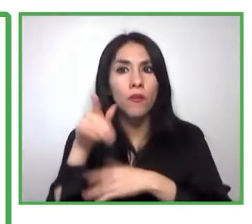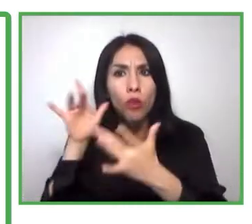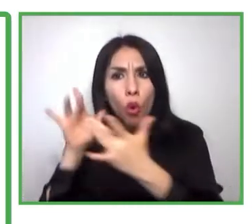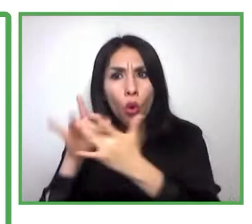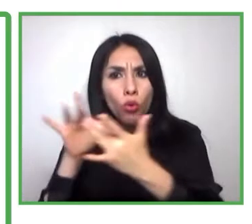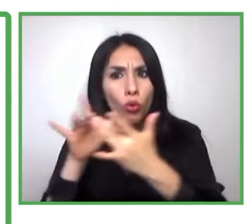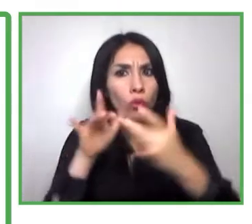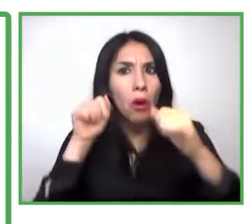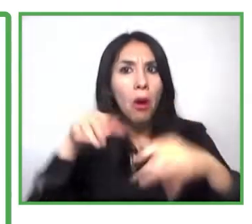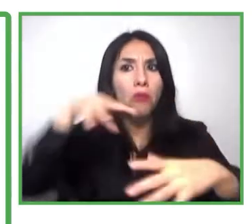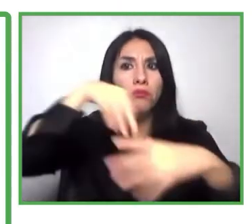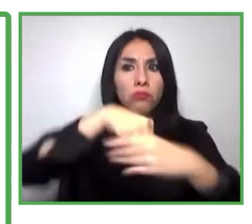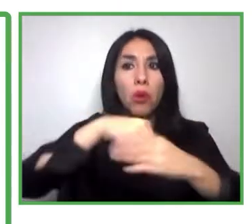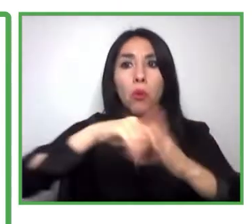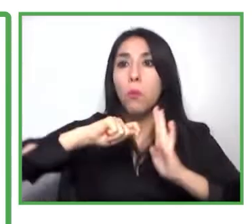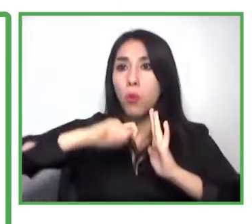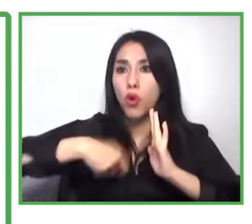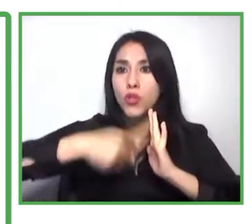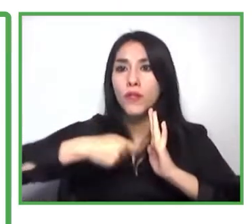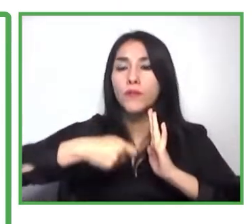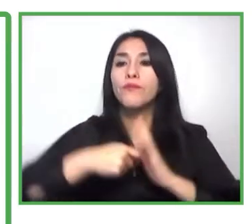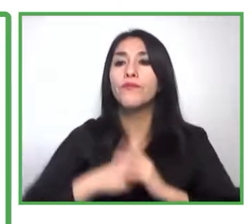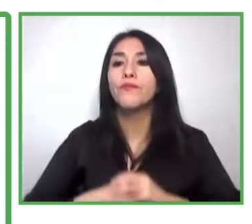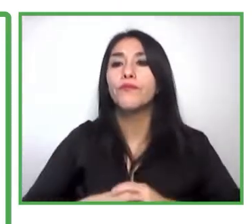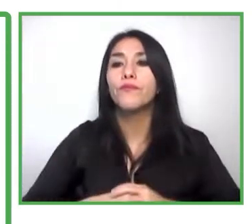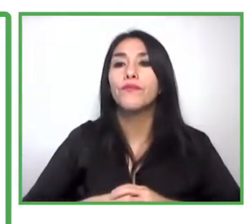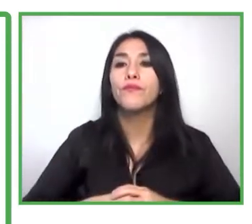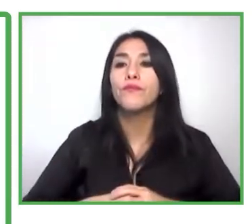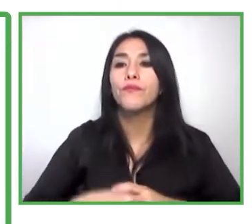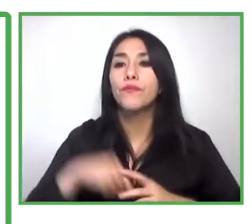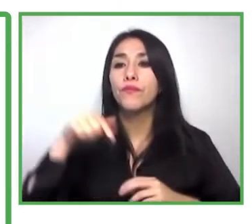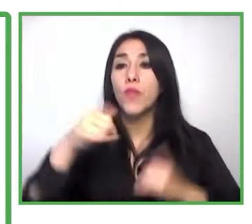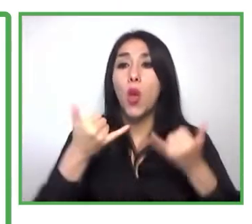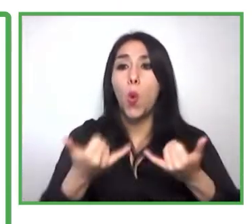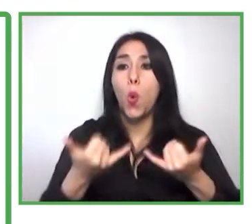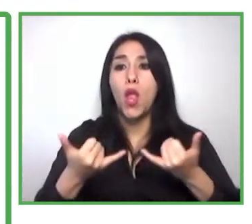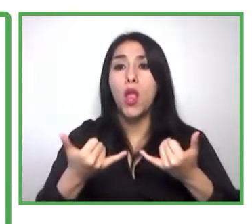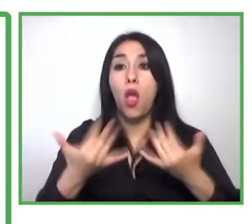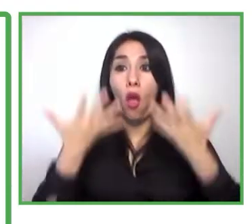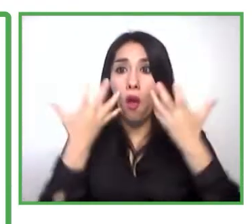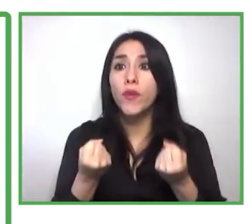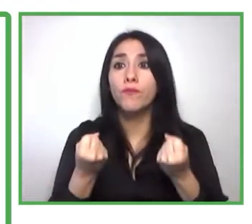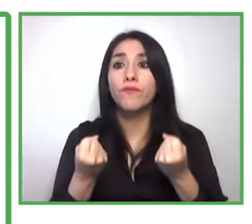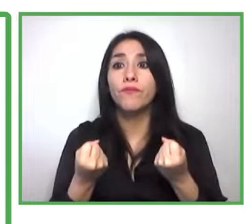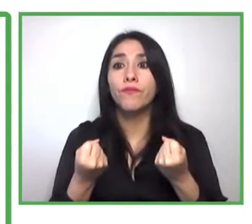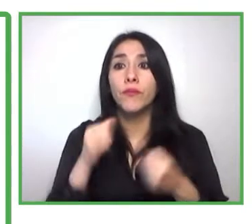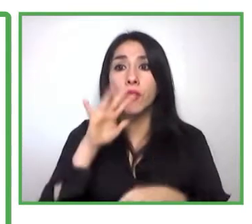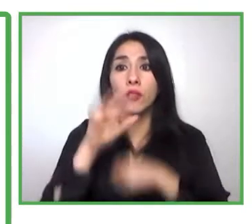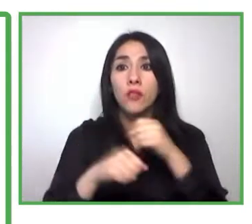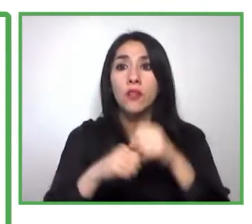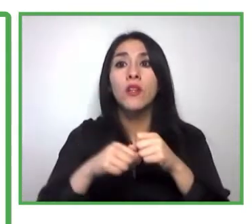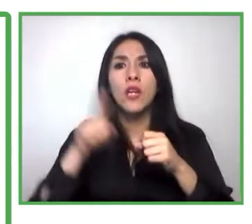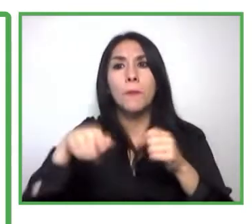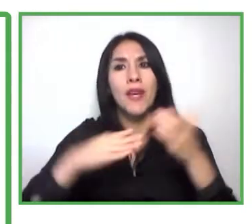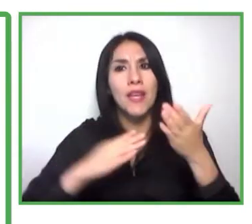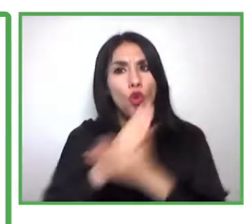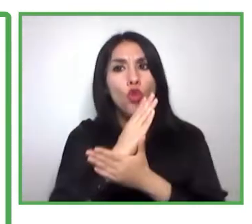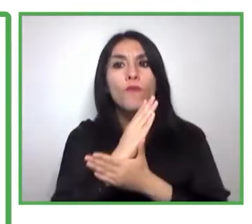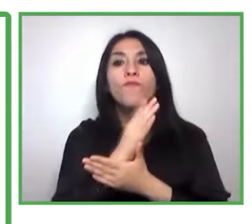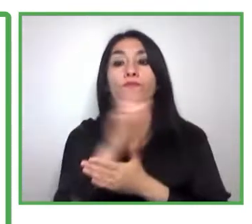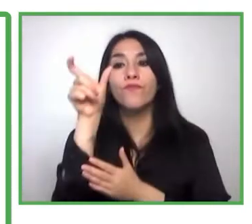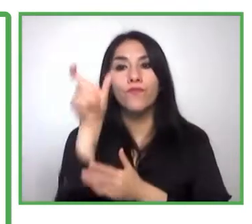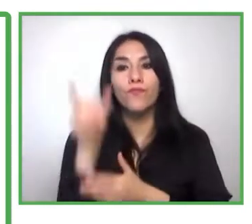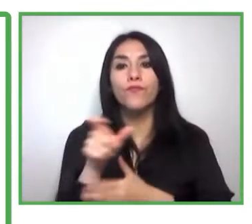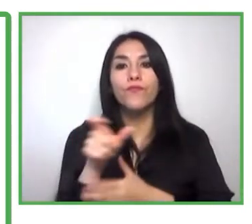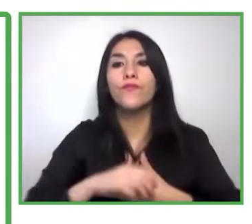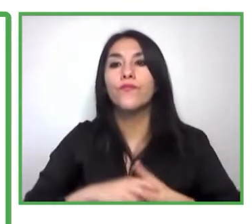recientemente es una funcionalidad dentro del portal que permite que intermediadores laborales se conecten al portal, puedan trabajar